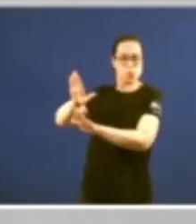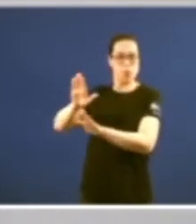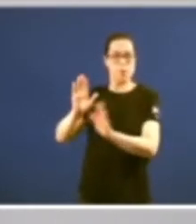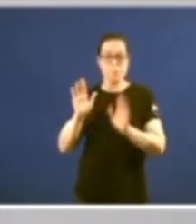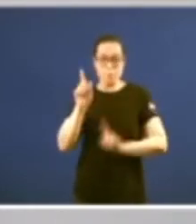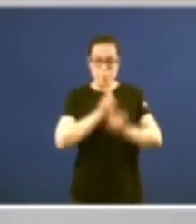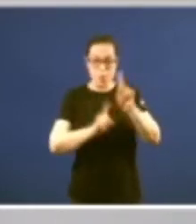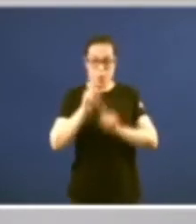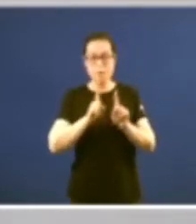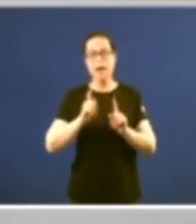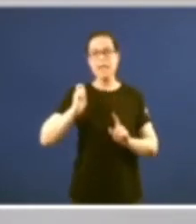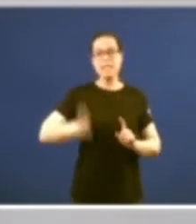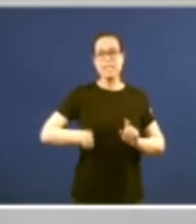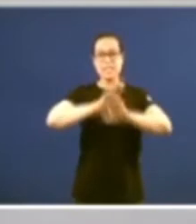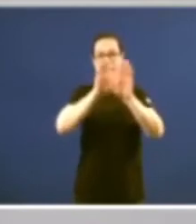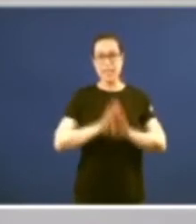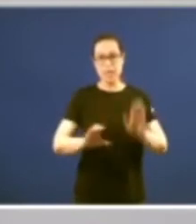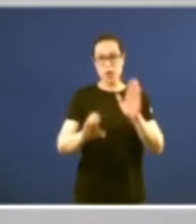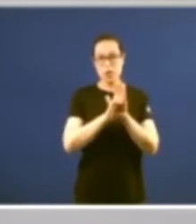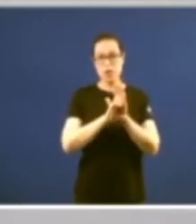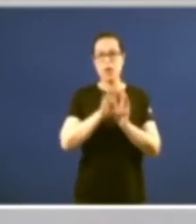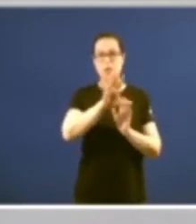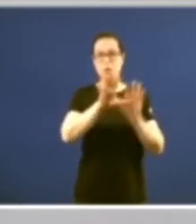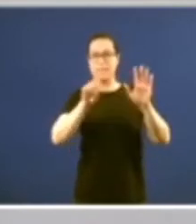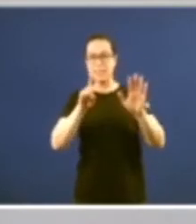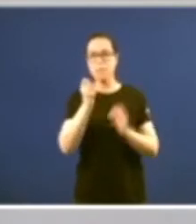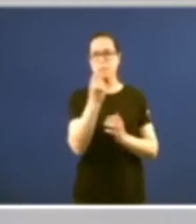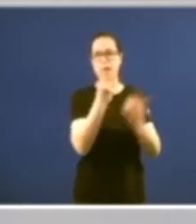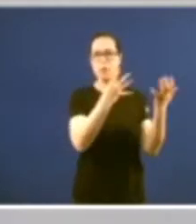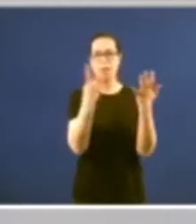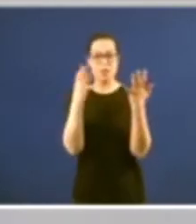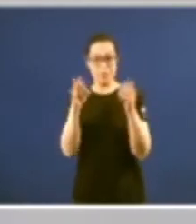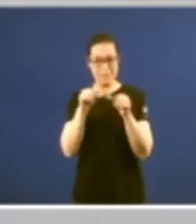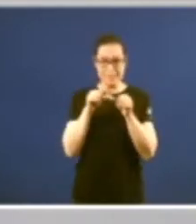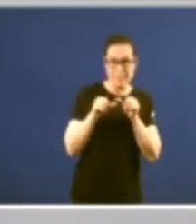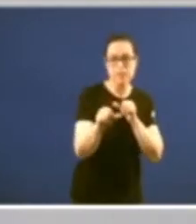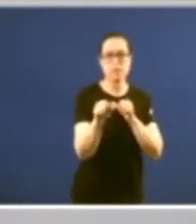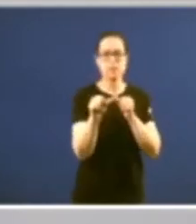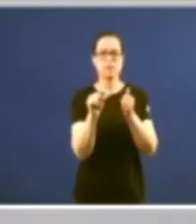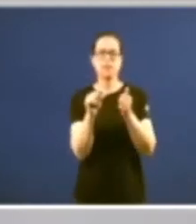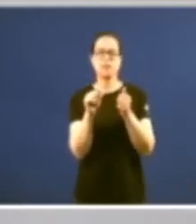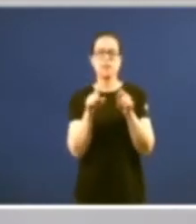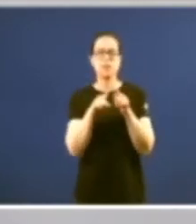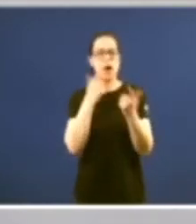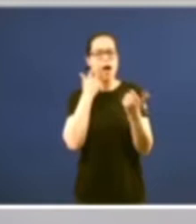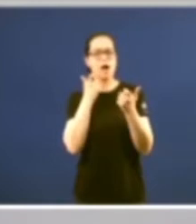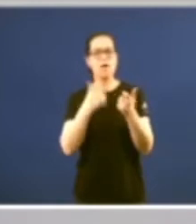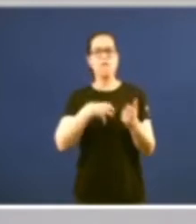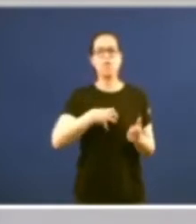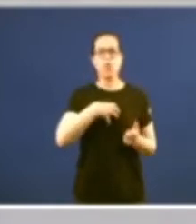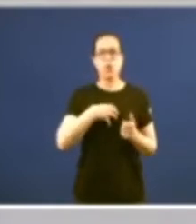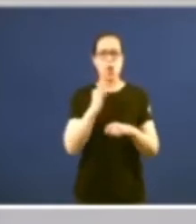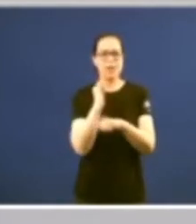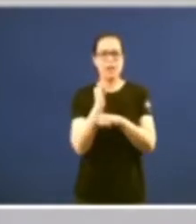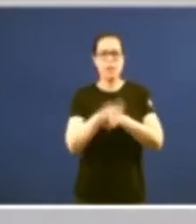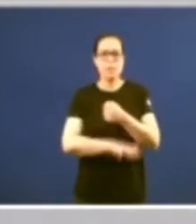la sentencia constitucional 56 en 1990 se diferencia lo que es esa función institucional